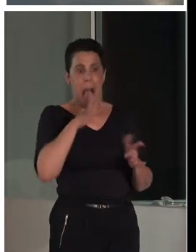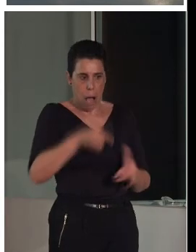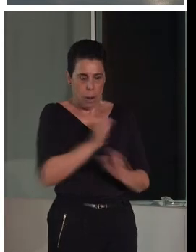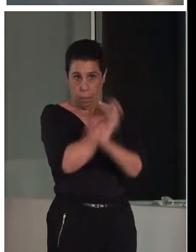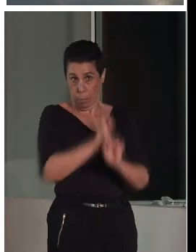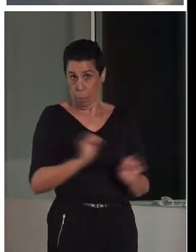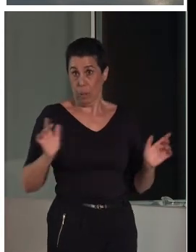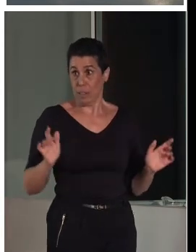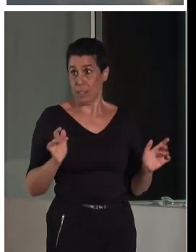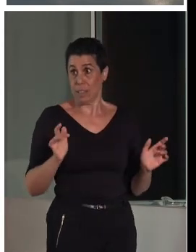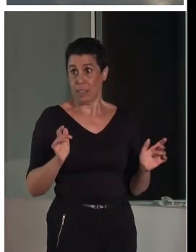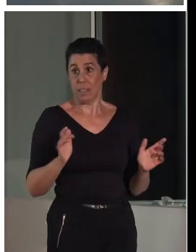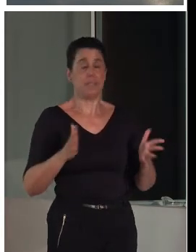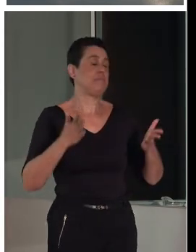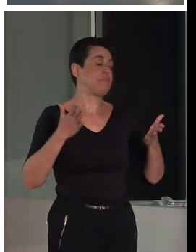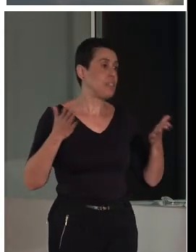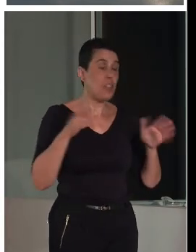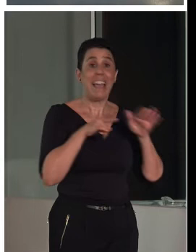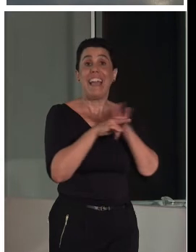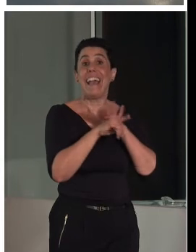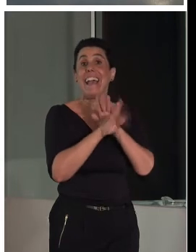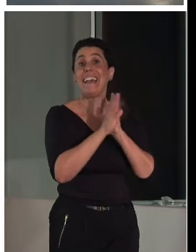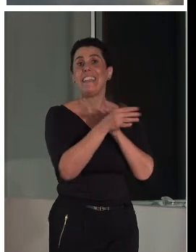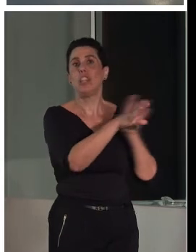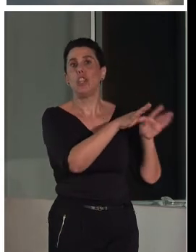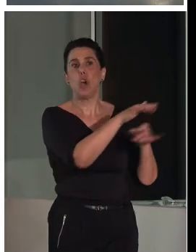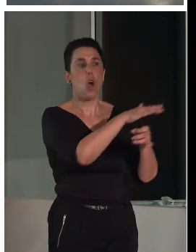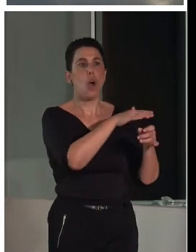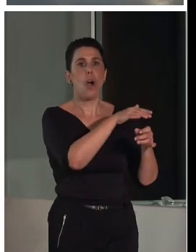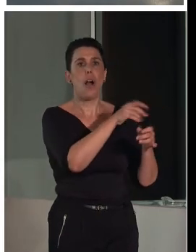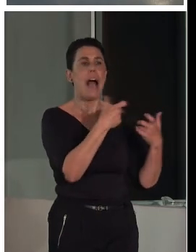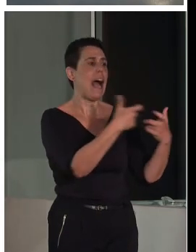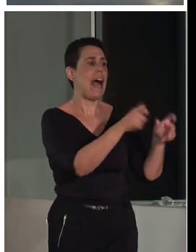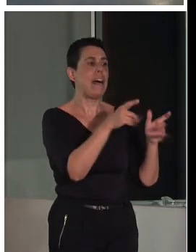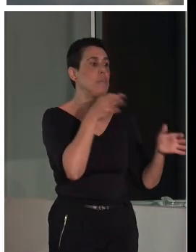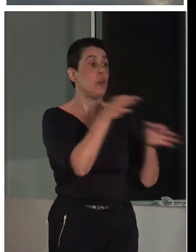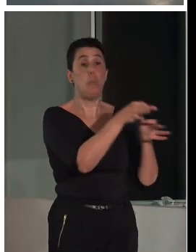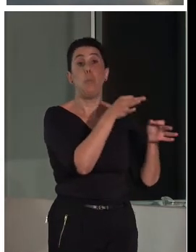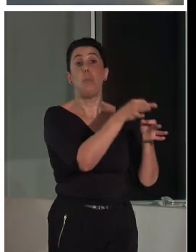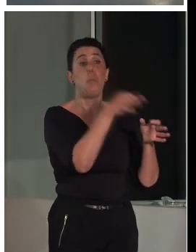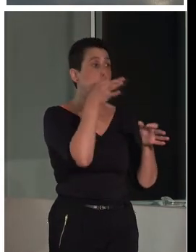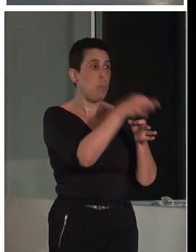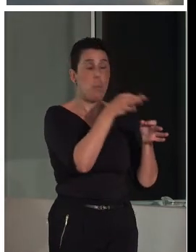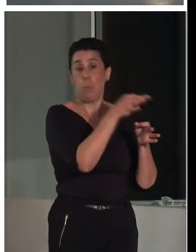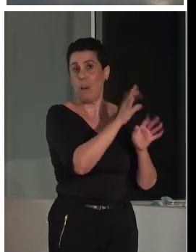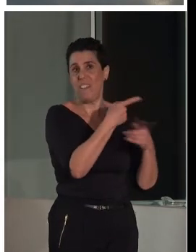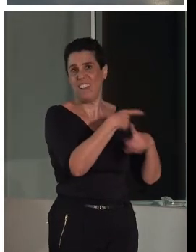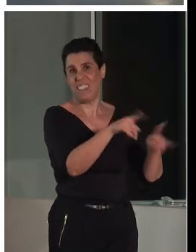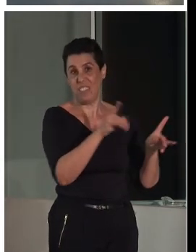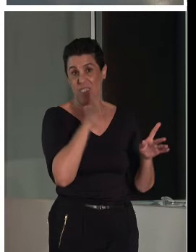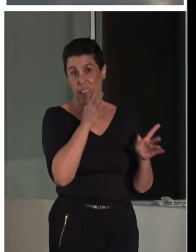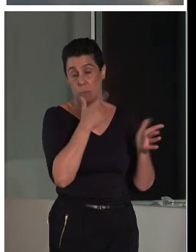Entonces, es diferente la gestión en el ámbito rural, porque no hay una prioridad… Hay otras